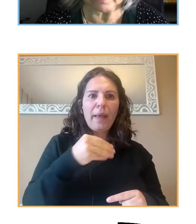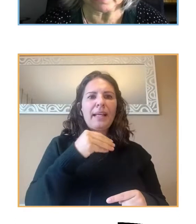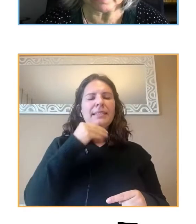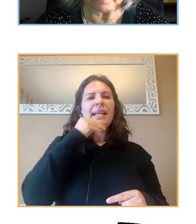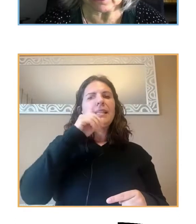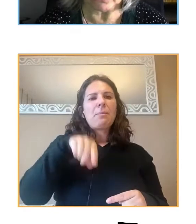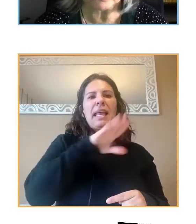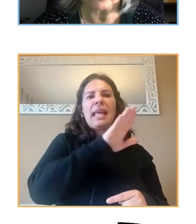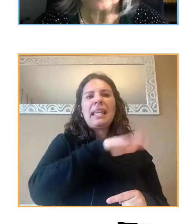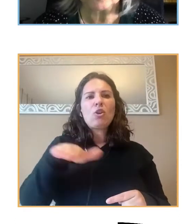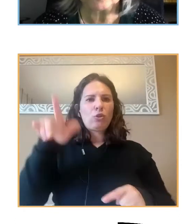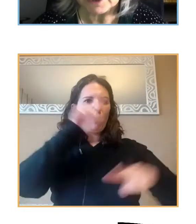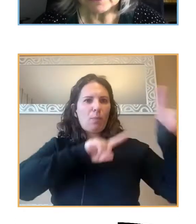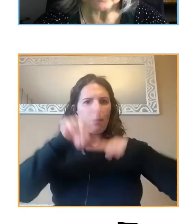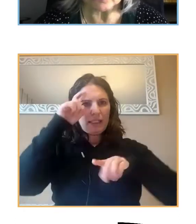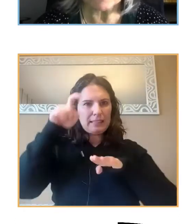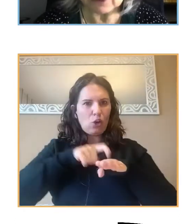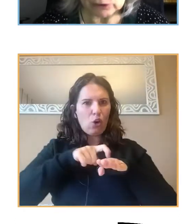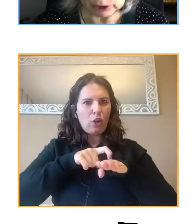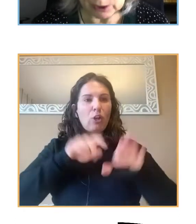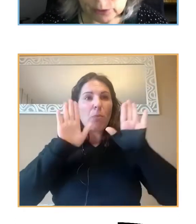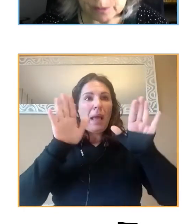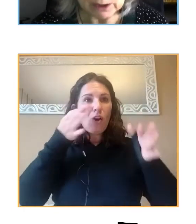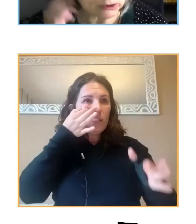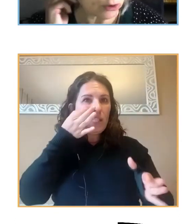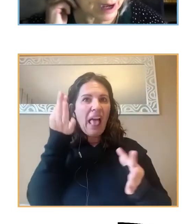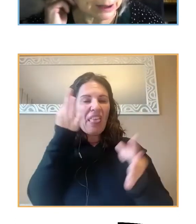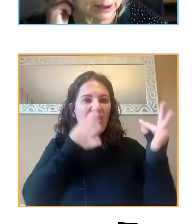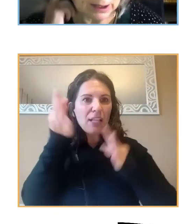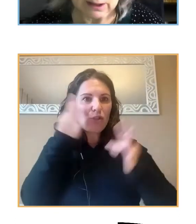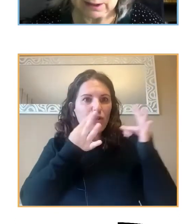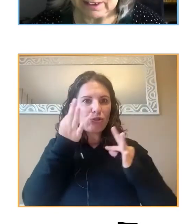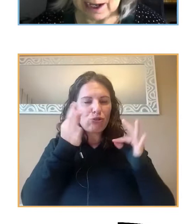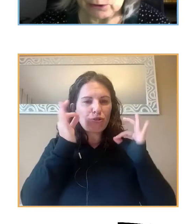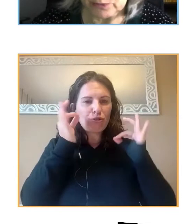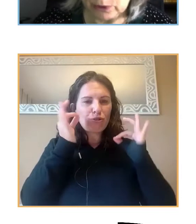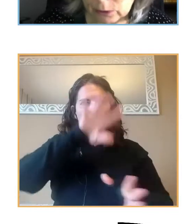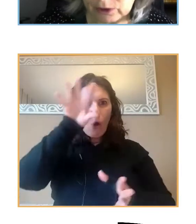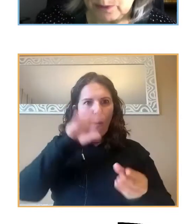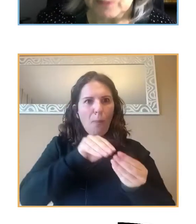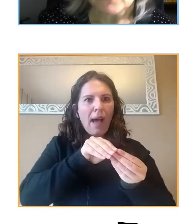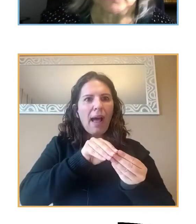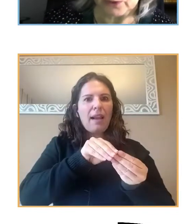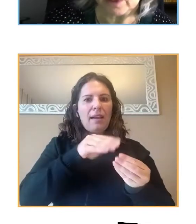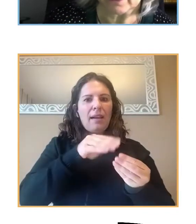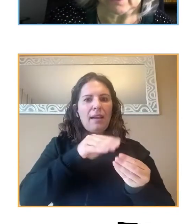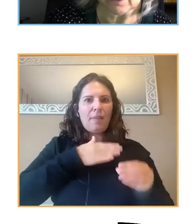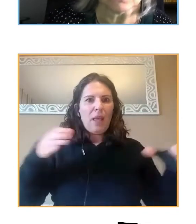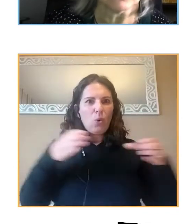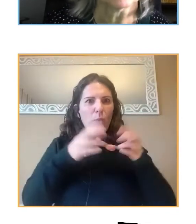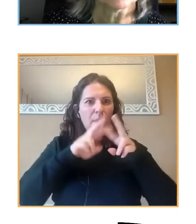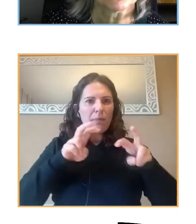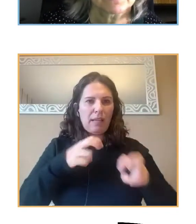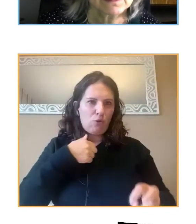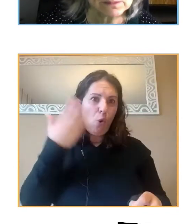psicológicos, pero no tengo datos en número global sacados por nuestro propio grupo de investigación.